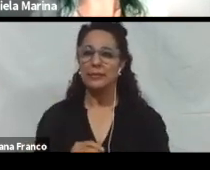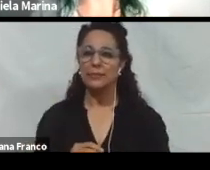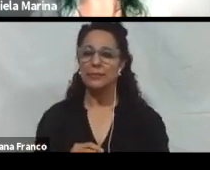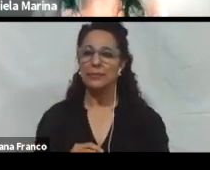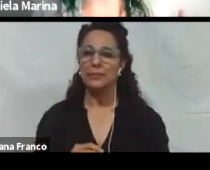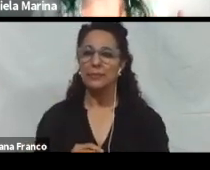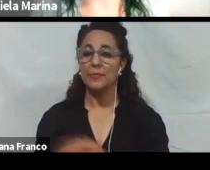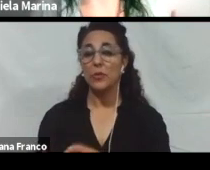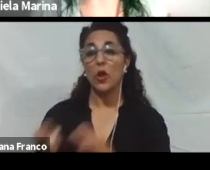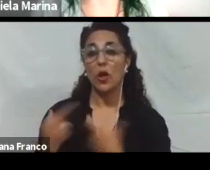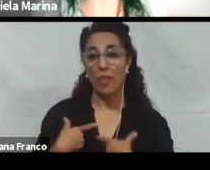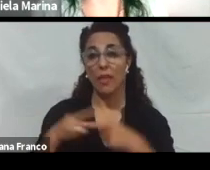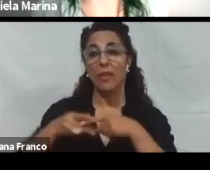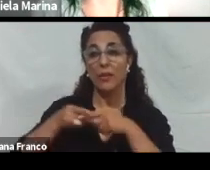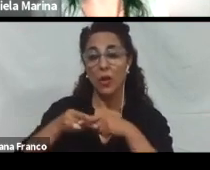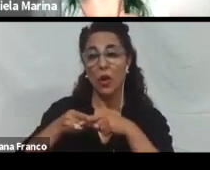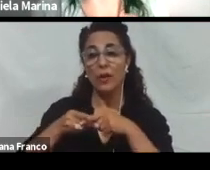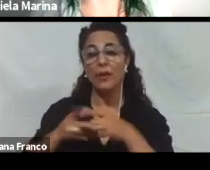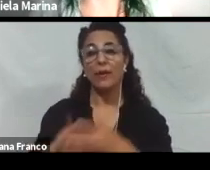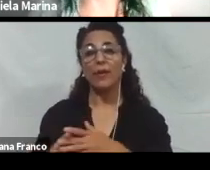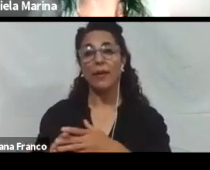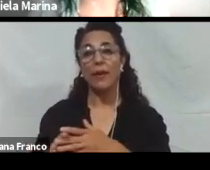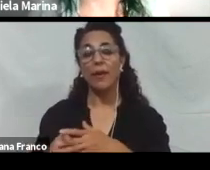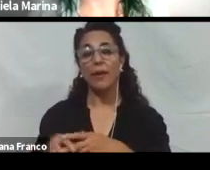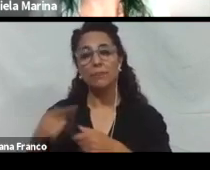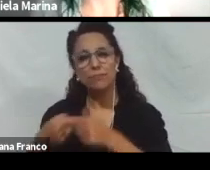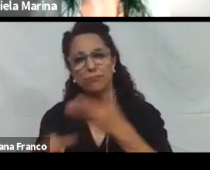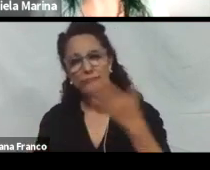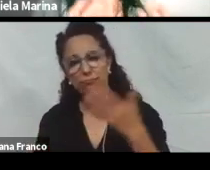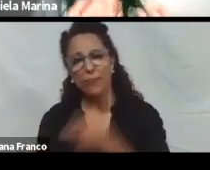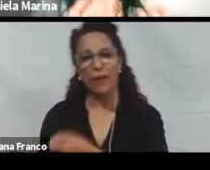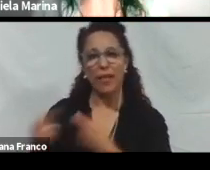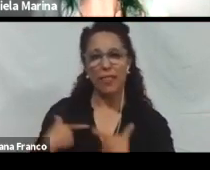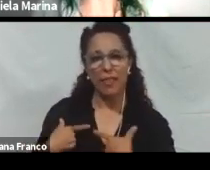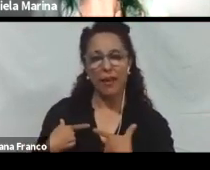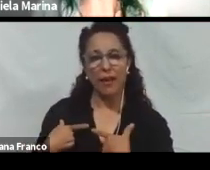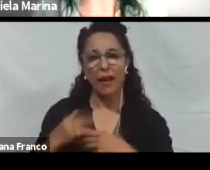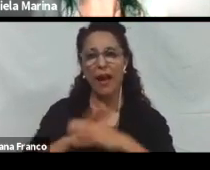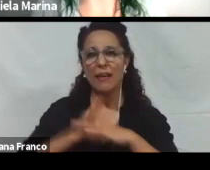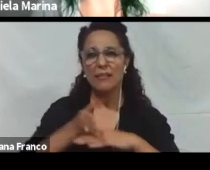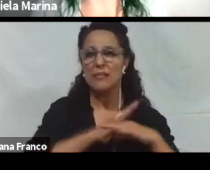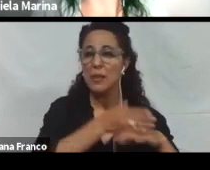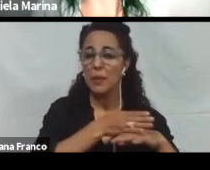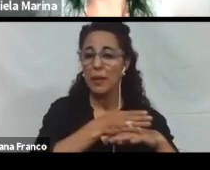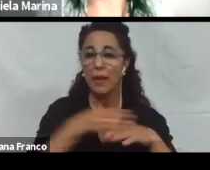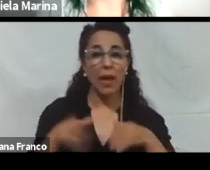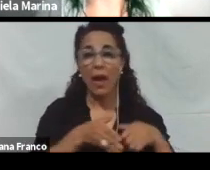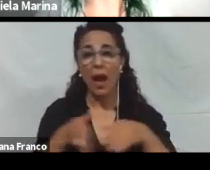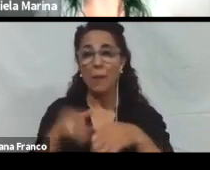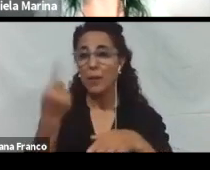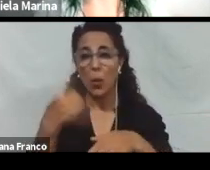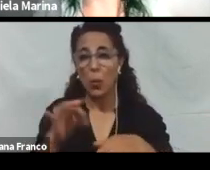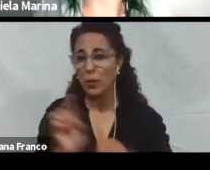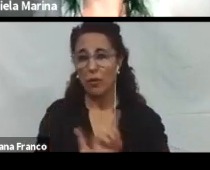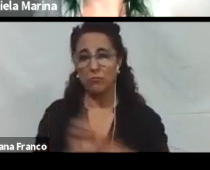nos brinda muchísimas herramientas para mejorar la accesibilidad, no es el único camino que tenemos para implementar accesibilidad